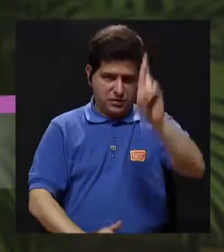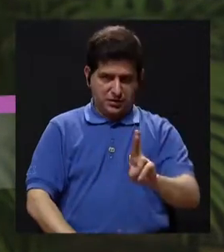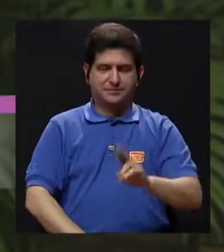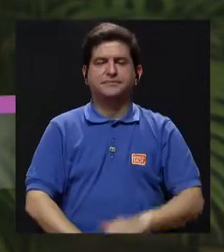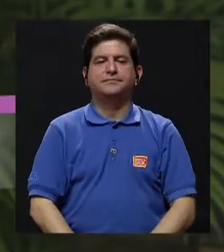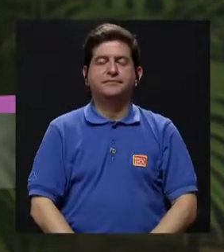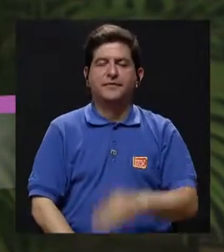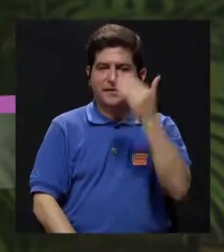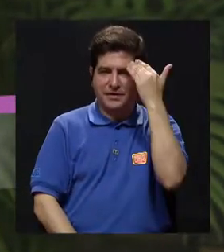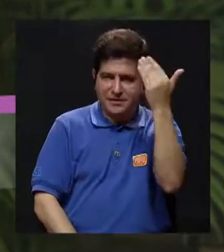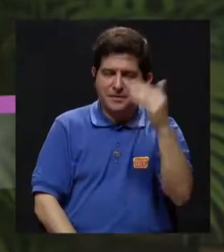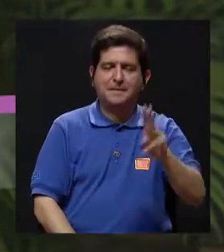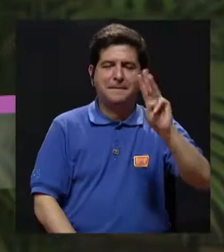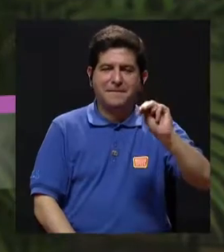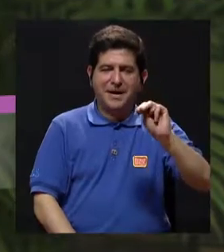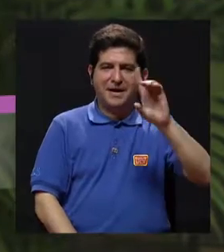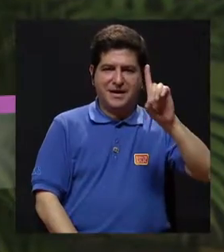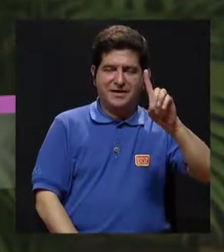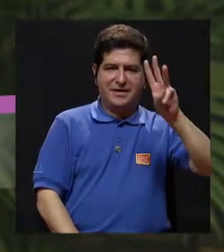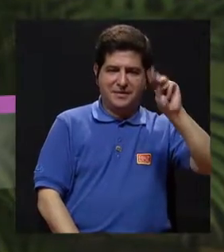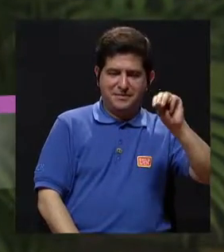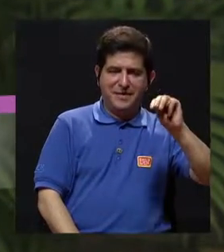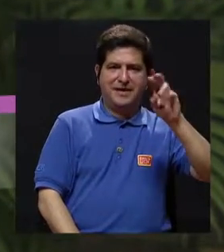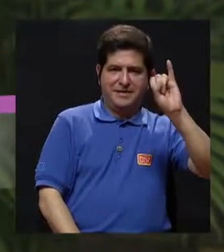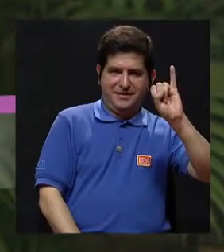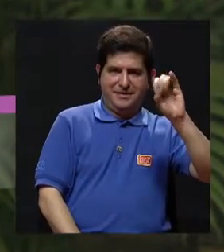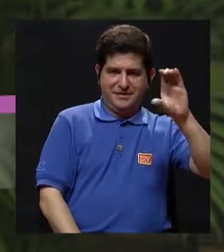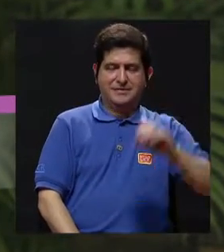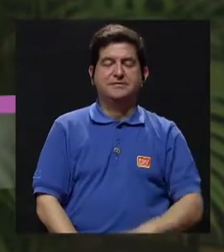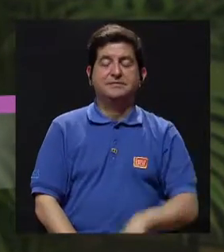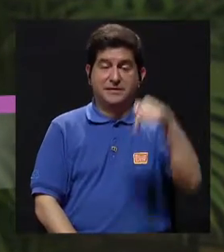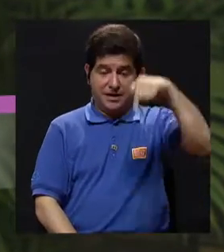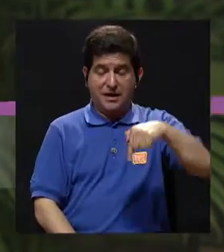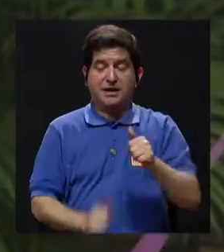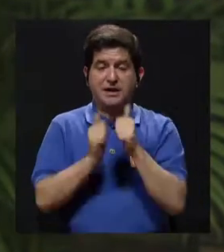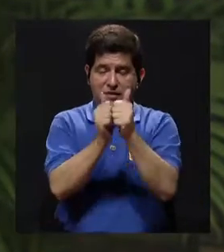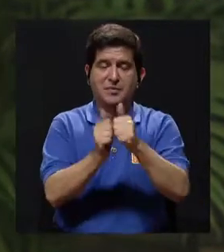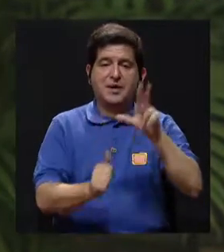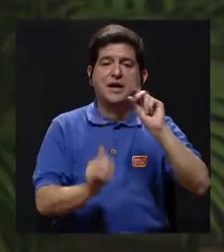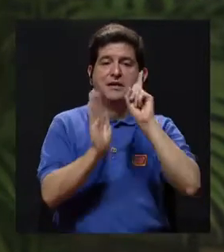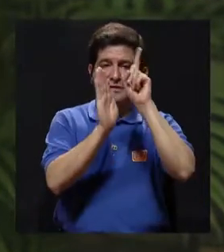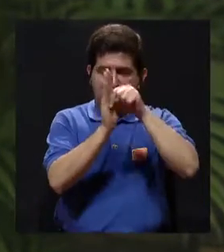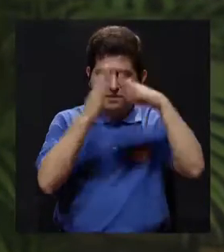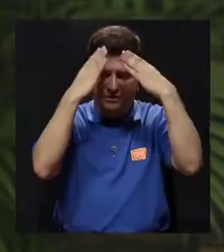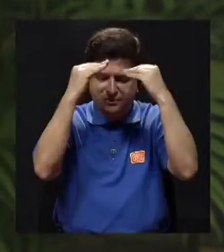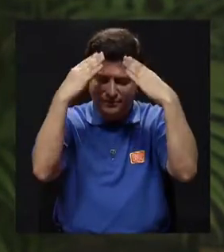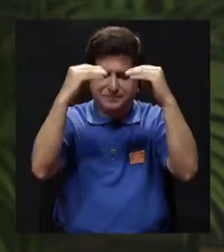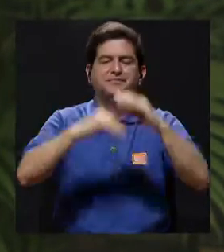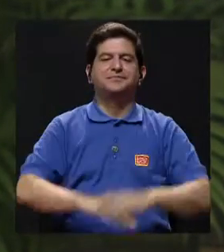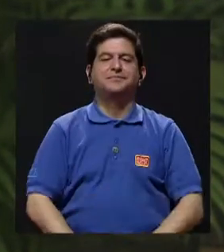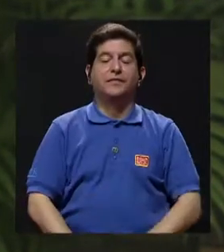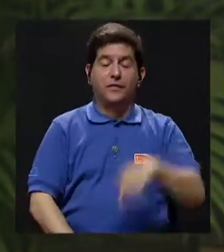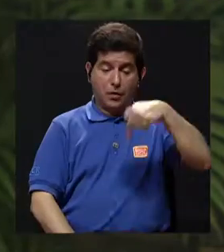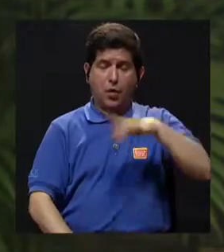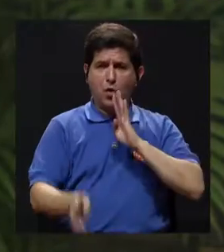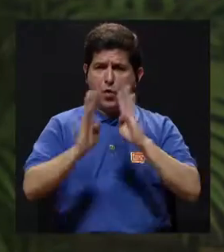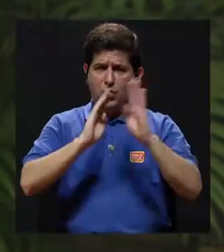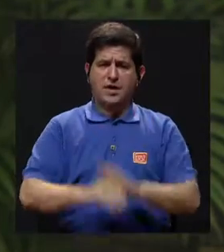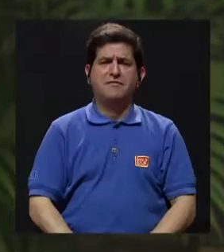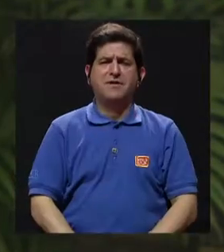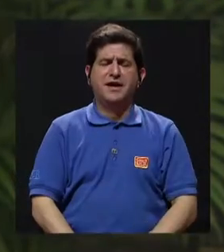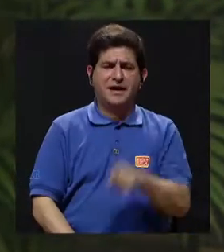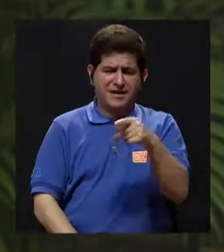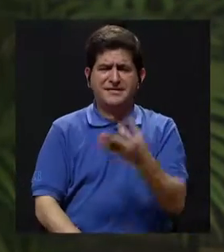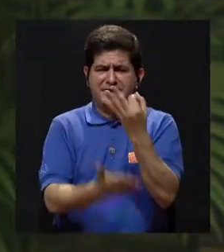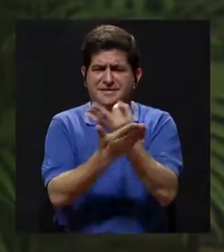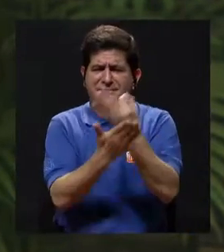costarricense. Les saluda María del Mar Isaguirre Sedeño y hoy estaré acompañándolos durante estos 30 minutos de información. Hoy vamos a conversar